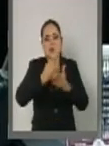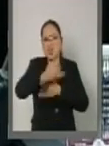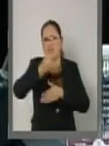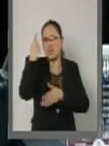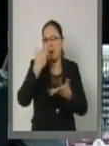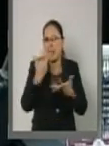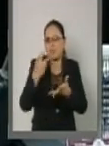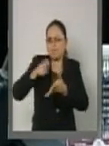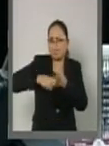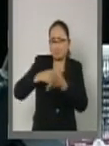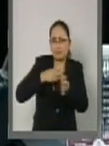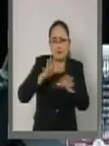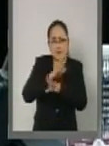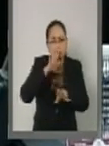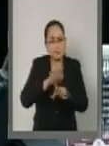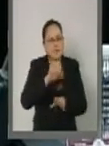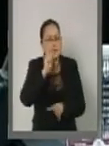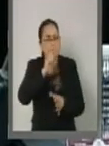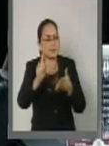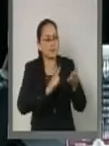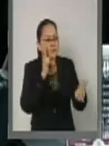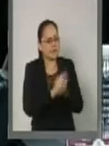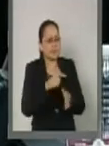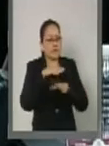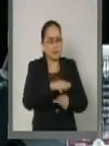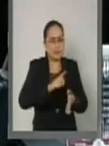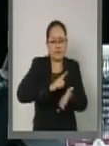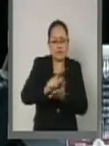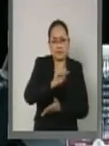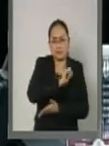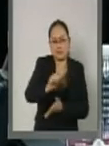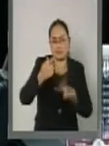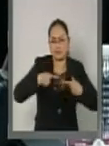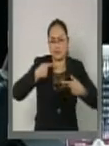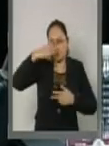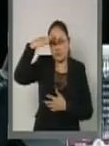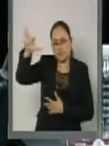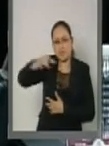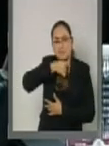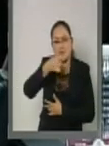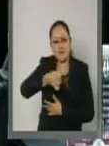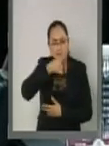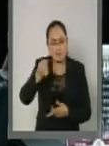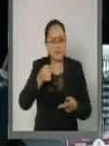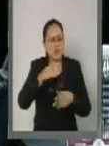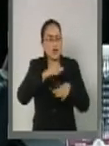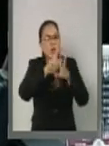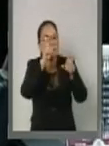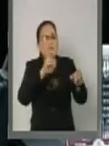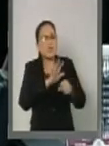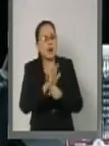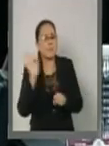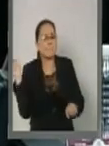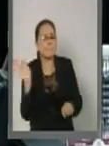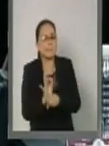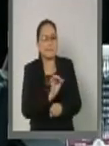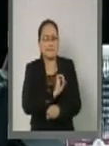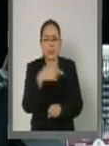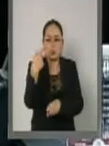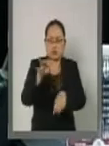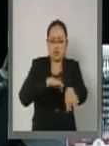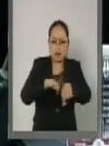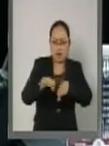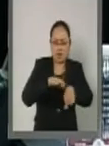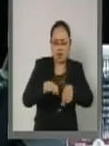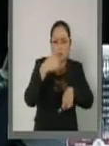decreto que reforma la Ley de los Derechos de las Personas Adultas Mayores en materia de protección de empleo